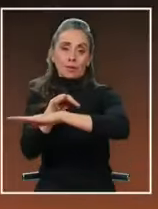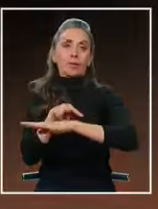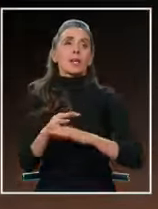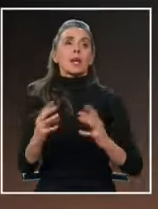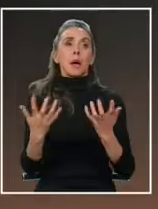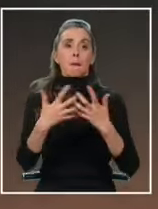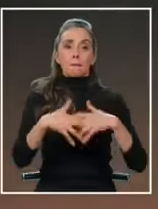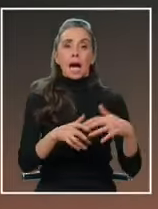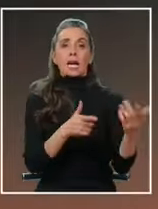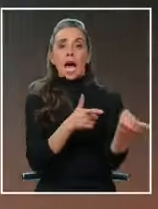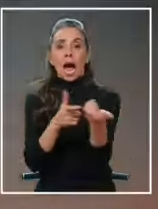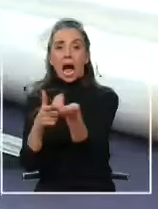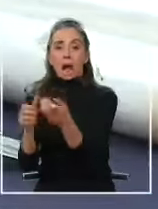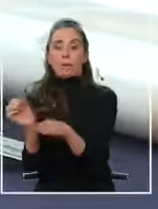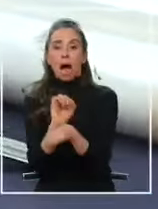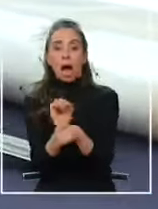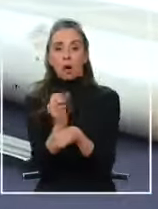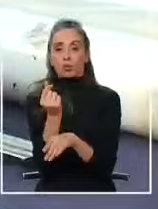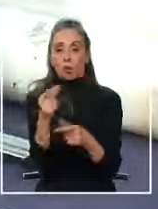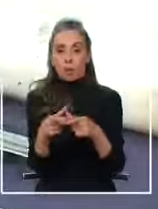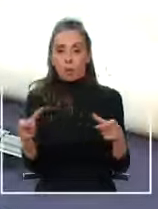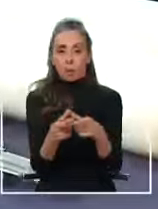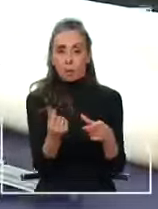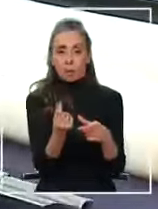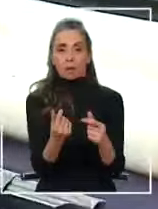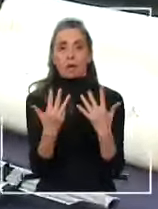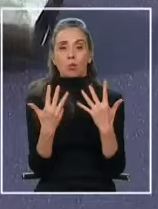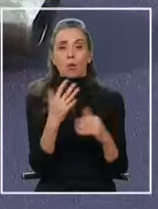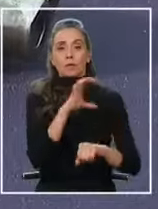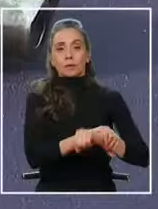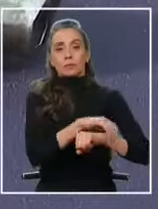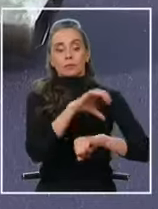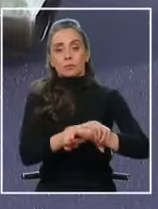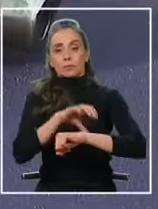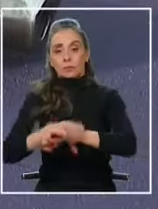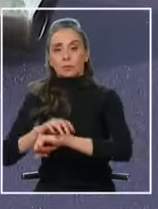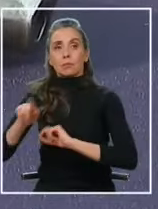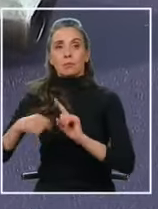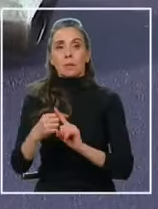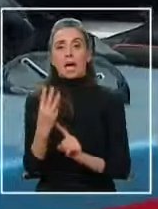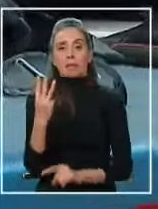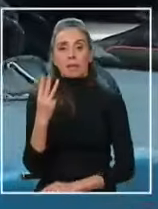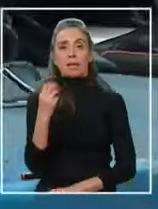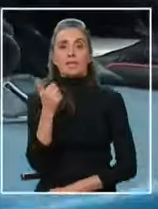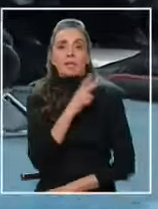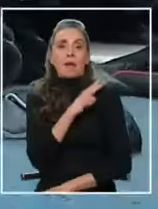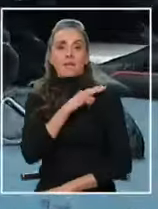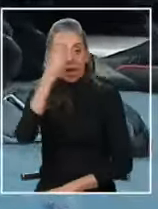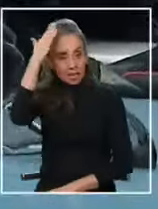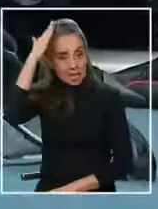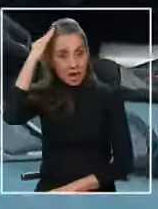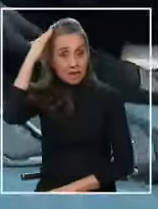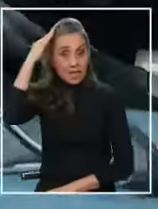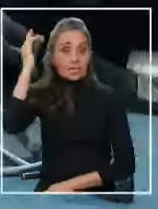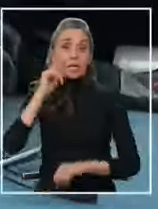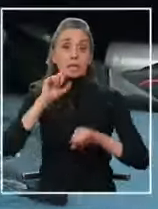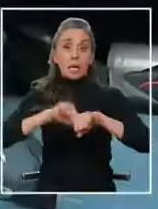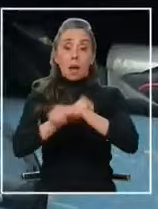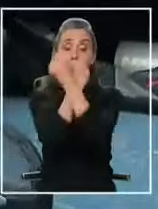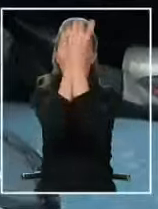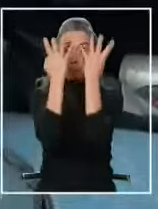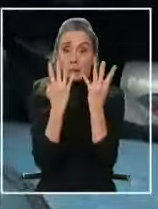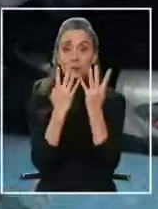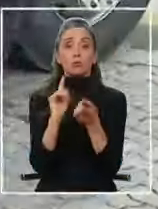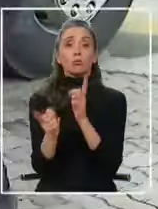maquinaria armas automóviles dinero en efectivo y nueve detenidos además de los tres cabecillas que orquestaban todo desde el